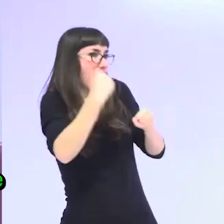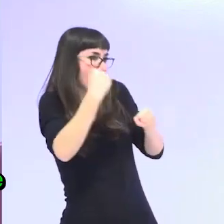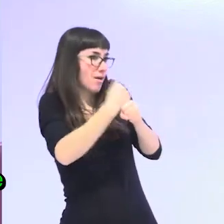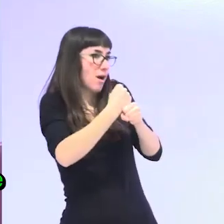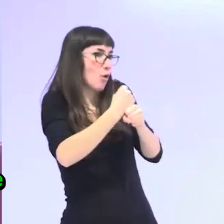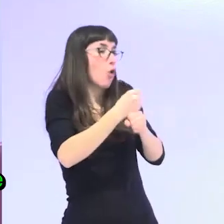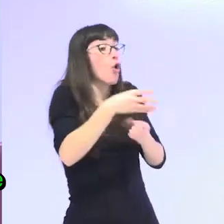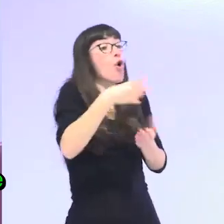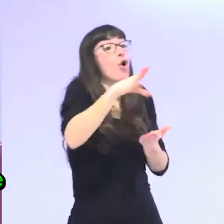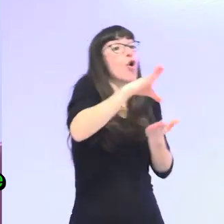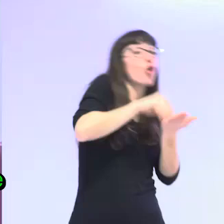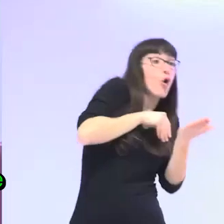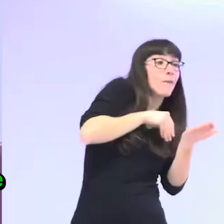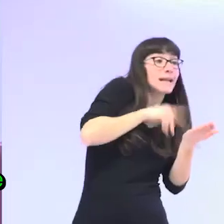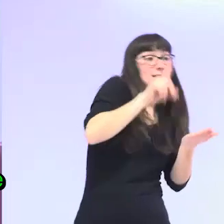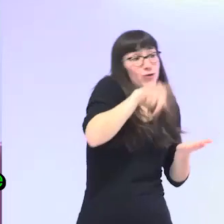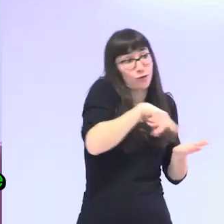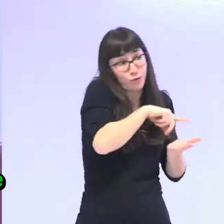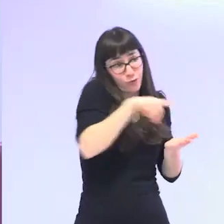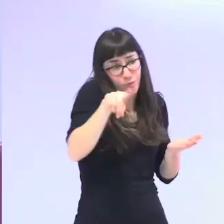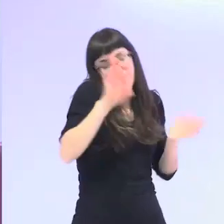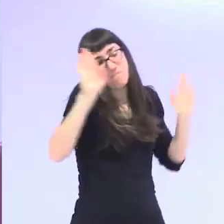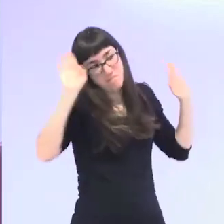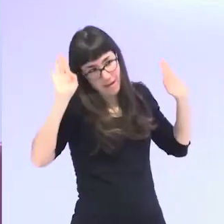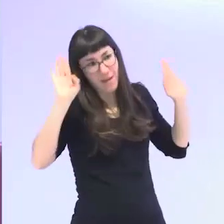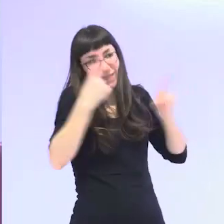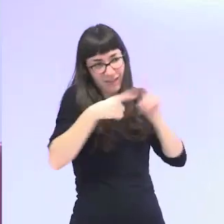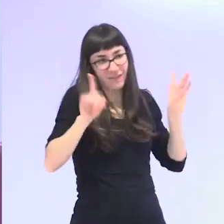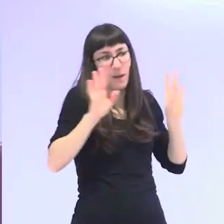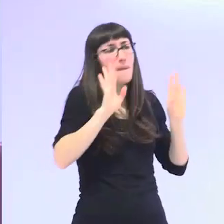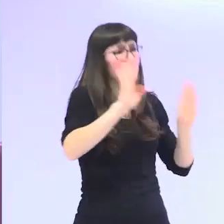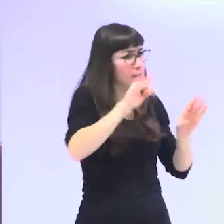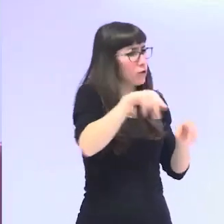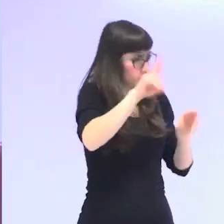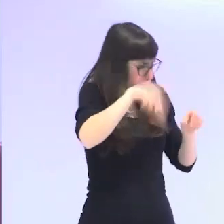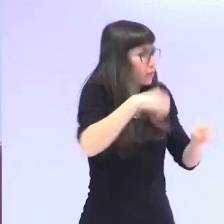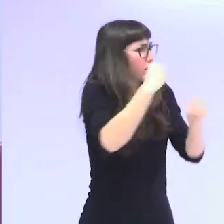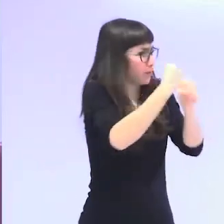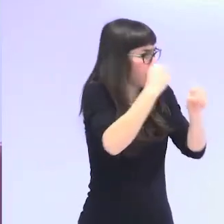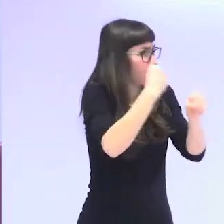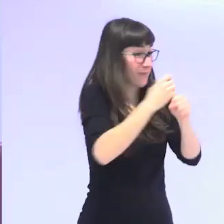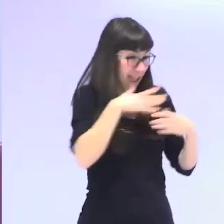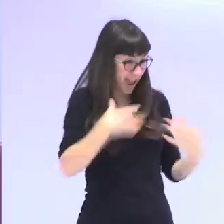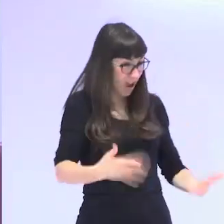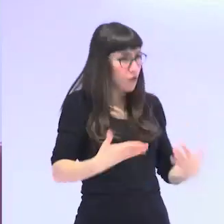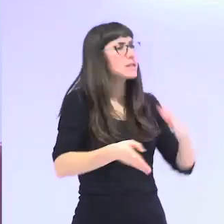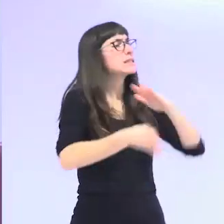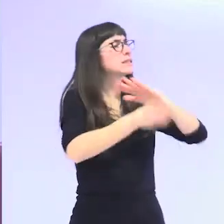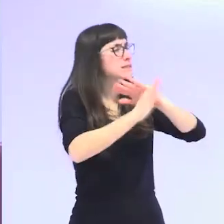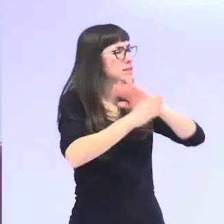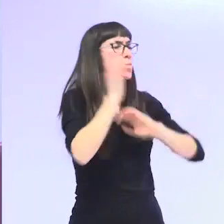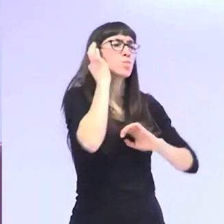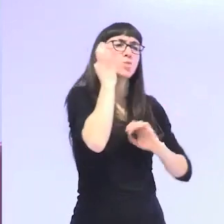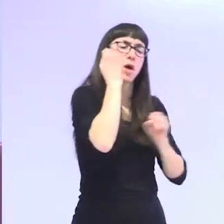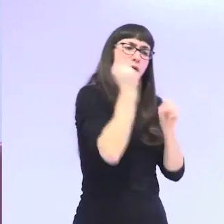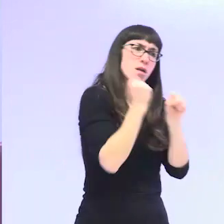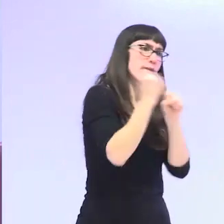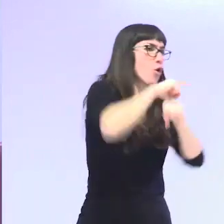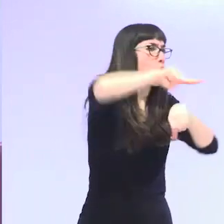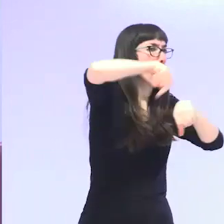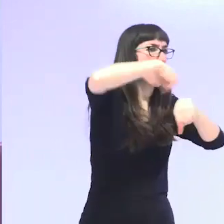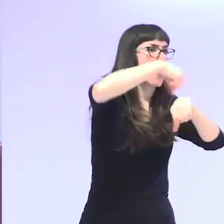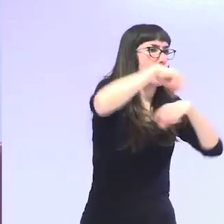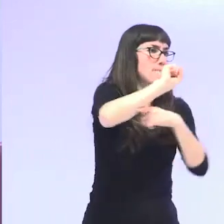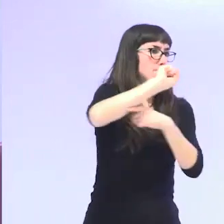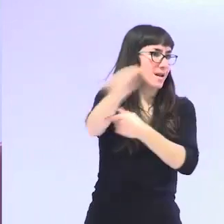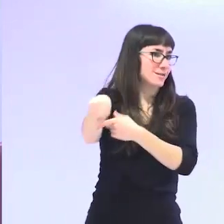se cobre o no se cobre por el trabajo que se hace pero todavía a fecha de hoy las mujeres seguimos trabajando más horas